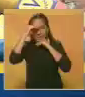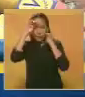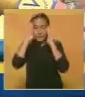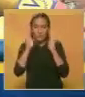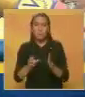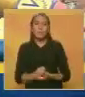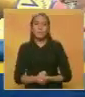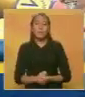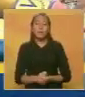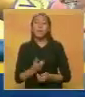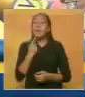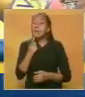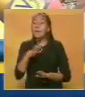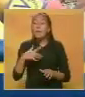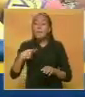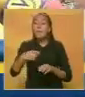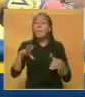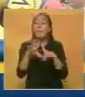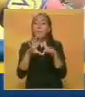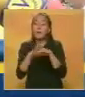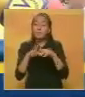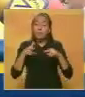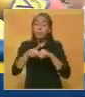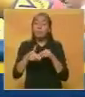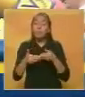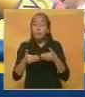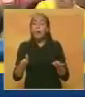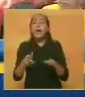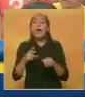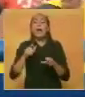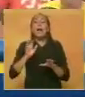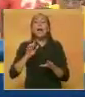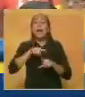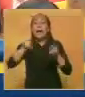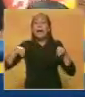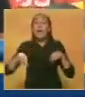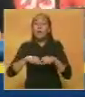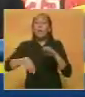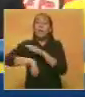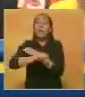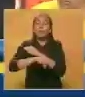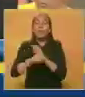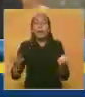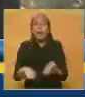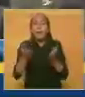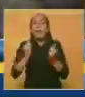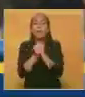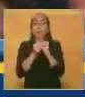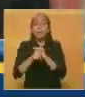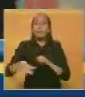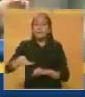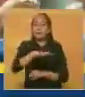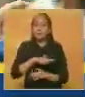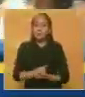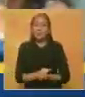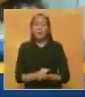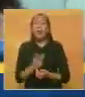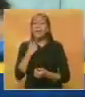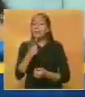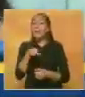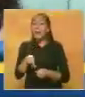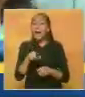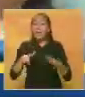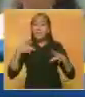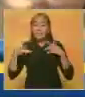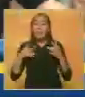municipal agregó que el próximo martes será inaugurada la cancha de fútbol Pedro Febles para incentivar el deporte en la zona. expresó que en la actividad estará